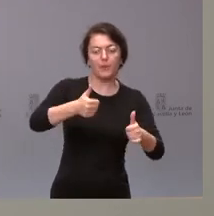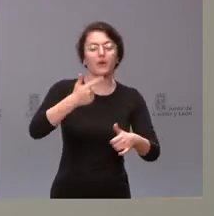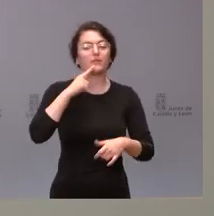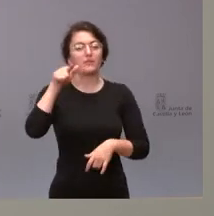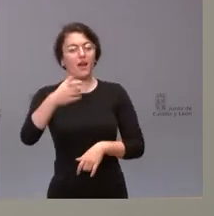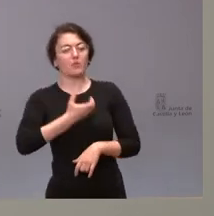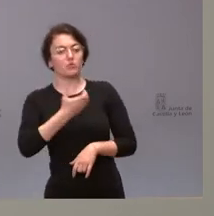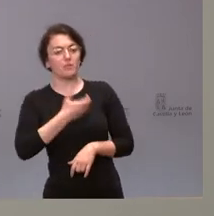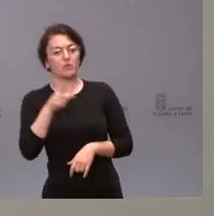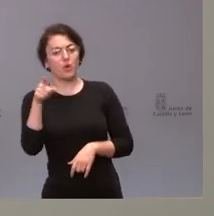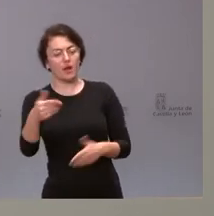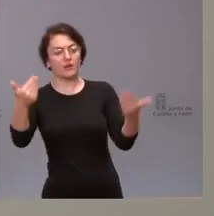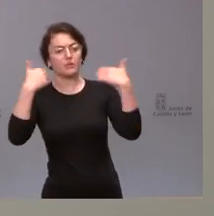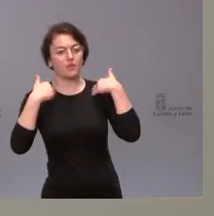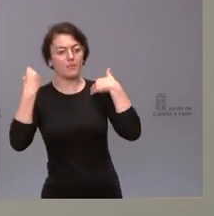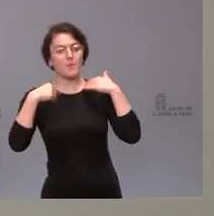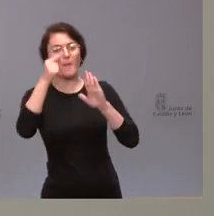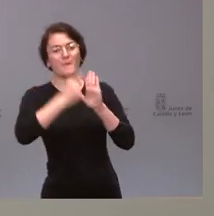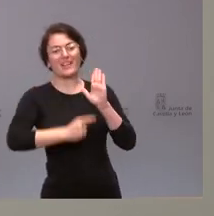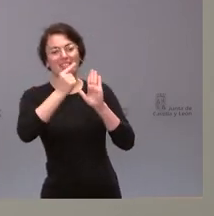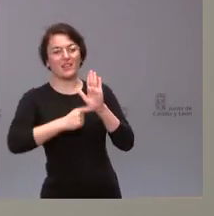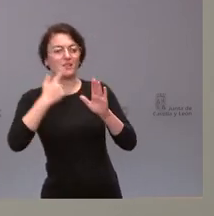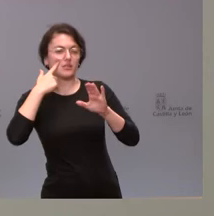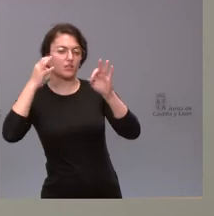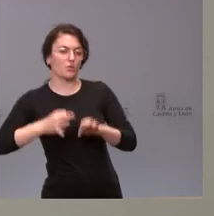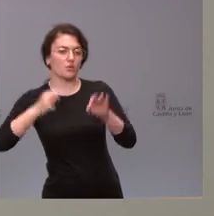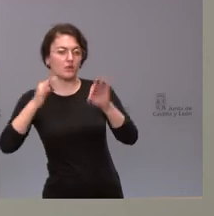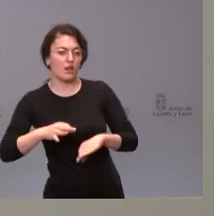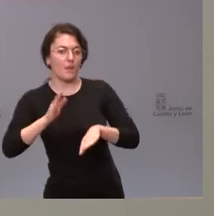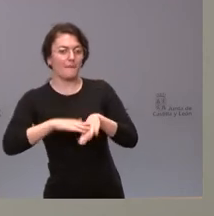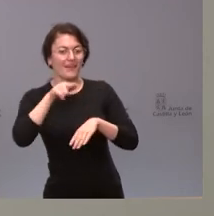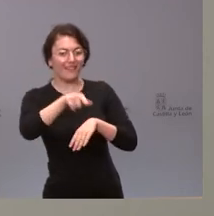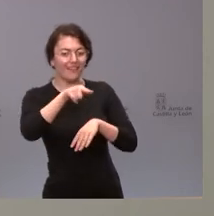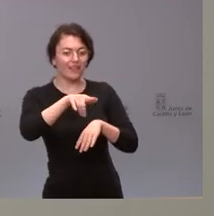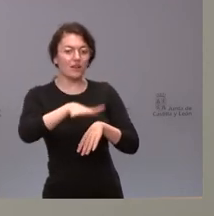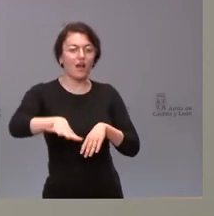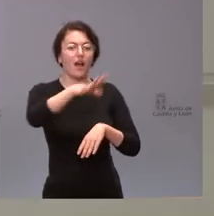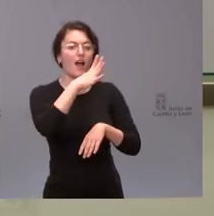seguridad que sean oportunas a juicio de cada municipio para el adecuado uso de esas instalaciones.